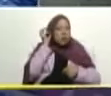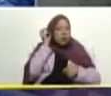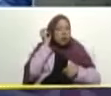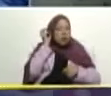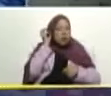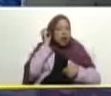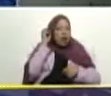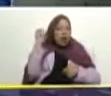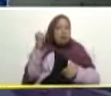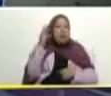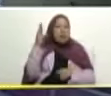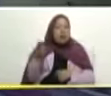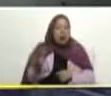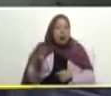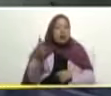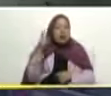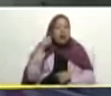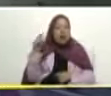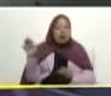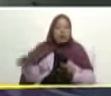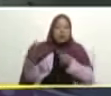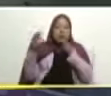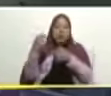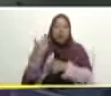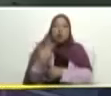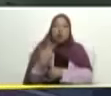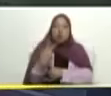están llamando a Irene